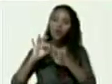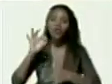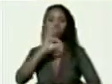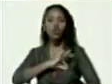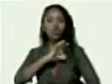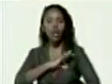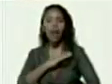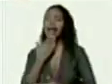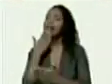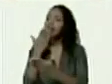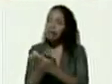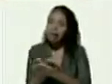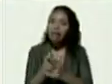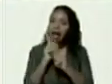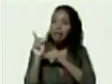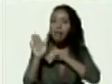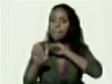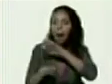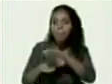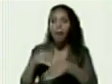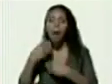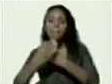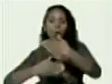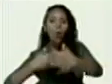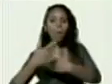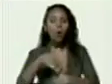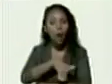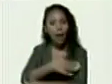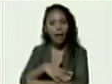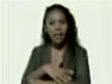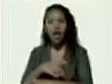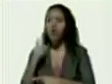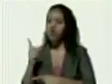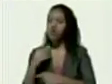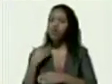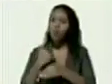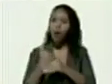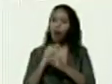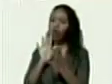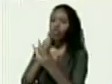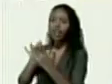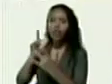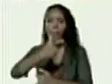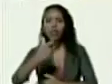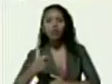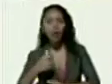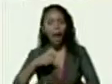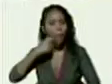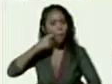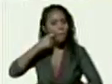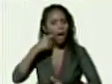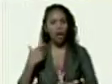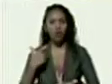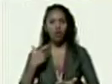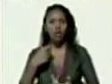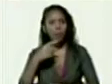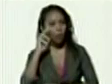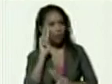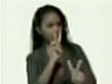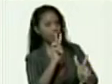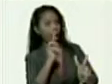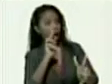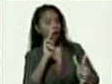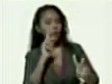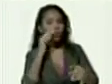y gracias al andar día a día en la calle yo siento que uno se vuelve más humano porque vas viendo la realidad de muchas personas y